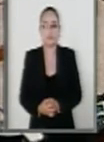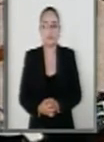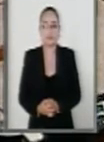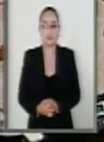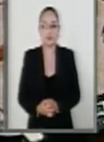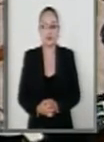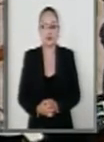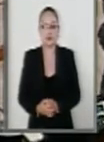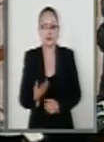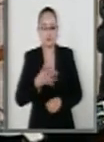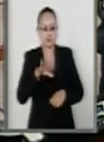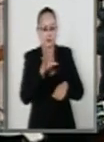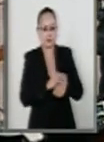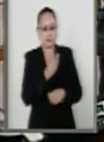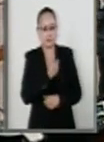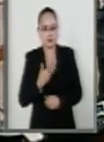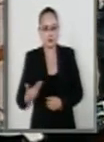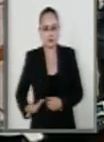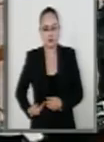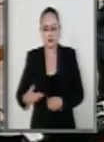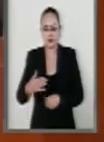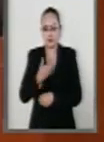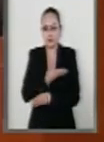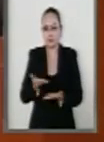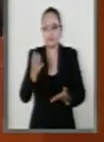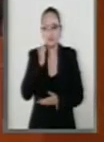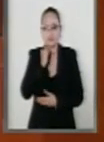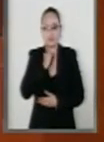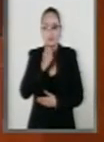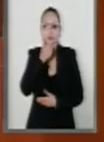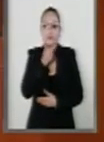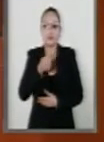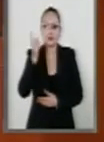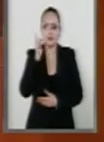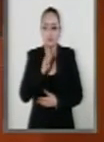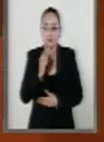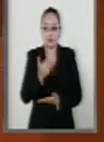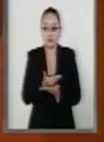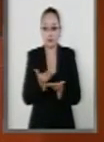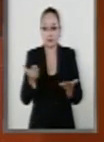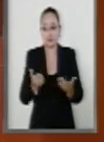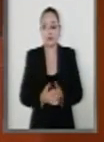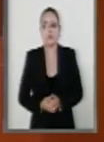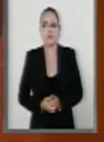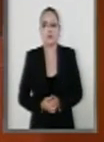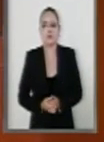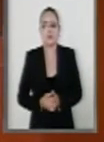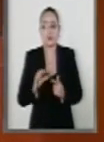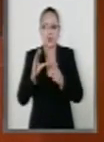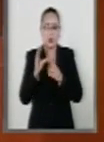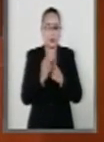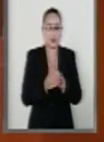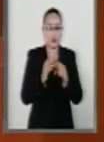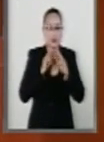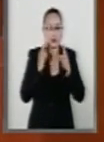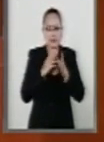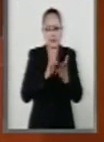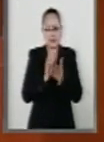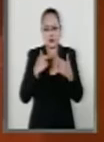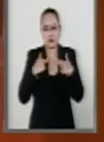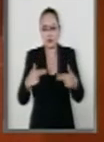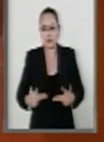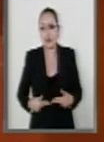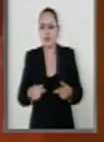Con su venia, señor presidente, señoras senadoras, señores senadores, las Comisiones Unidas de Derechos